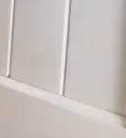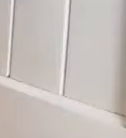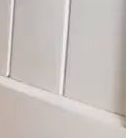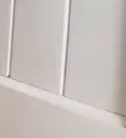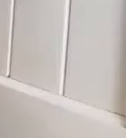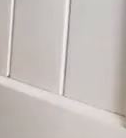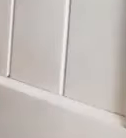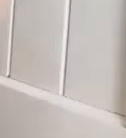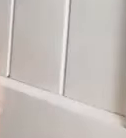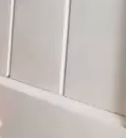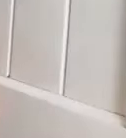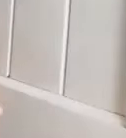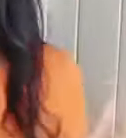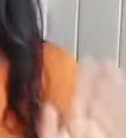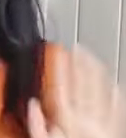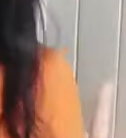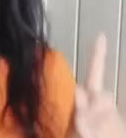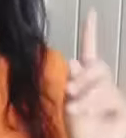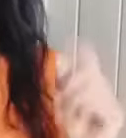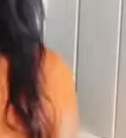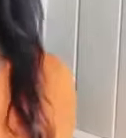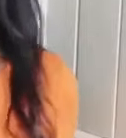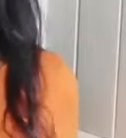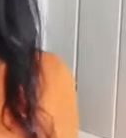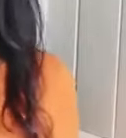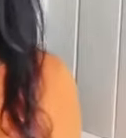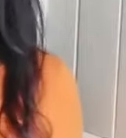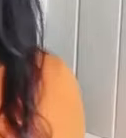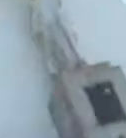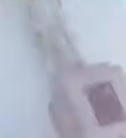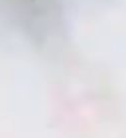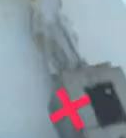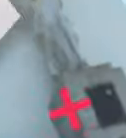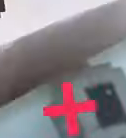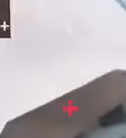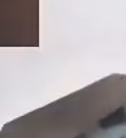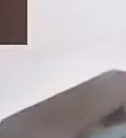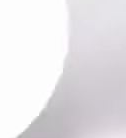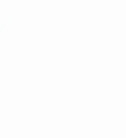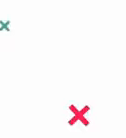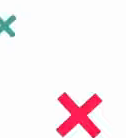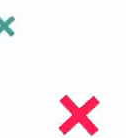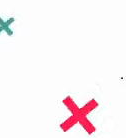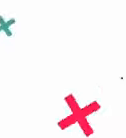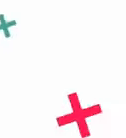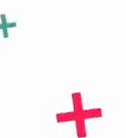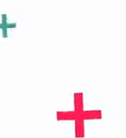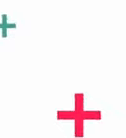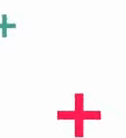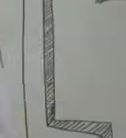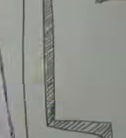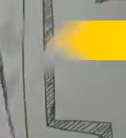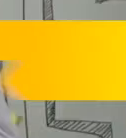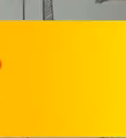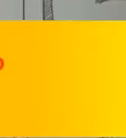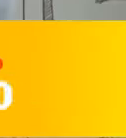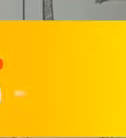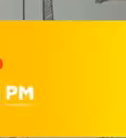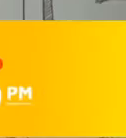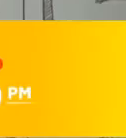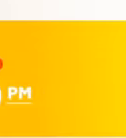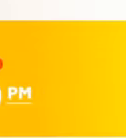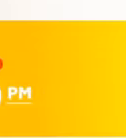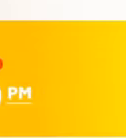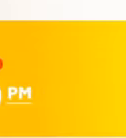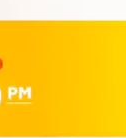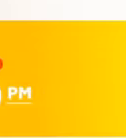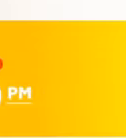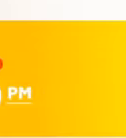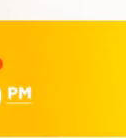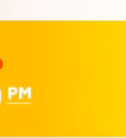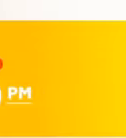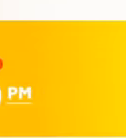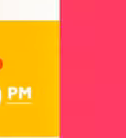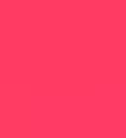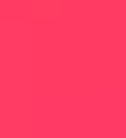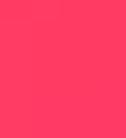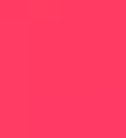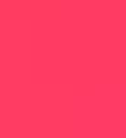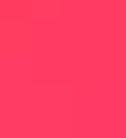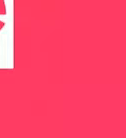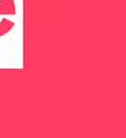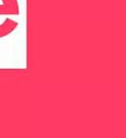al Perú y al mundo. La homofobia. ¿Por qué somos así? Sábado, 5 de la tarde,